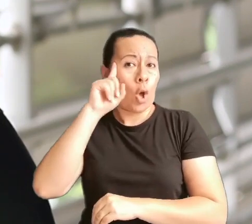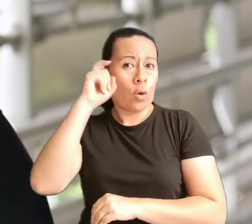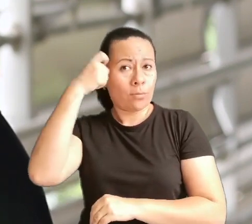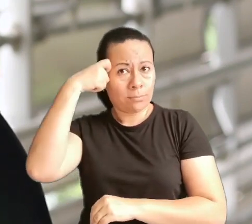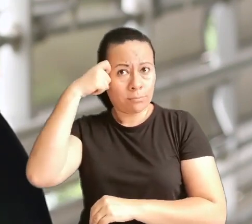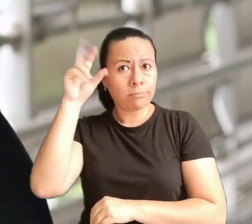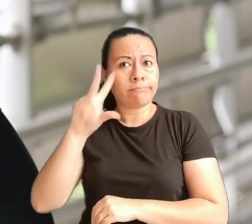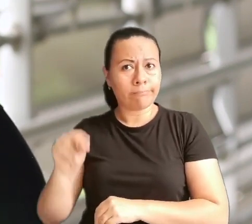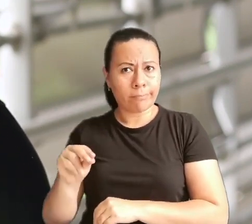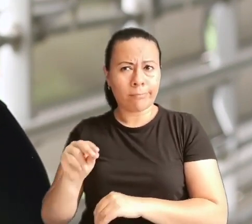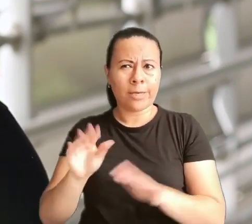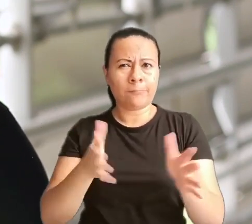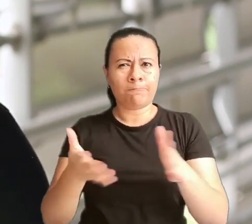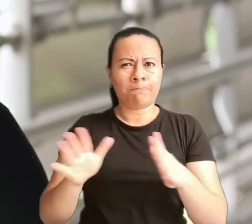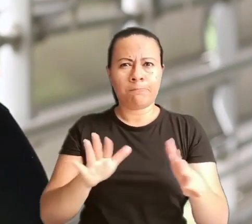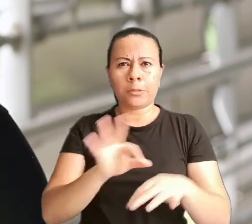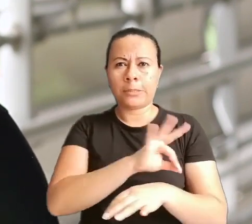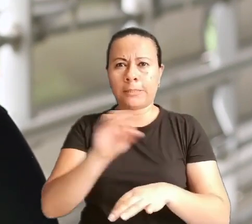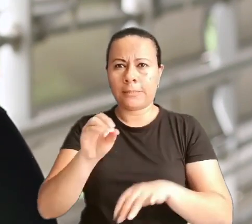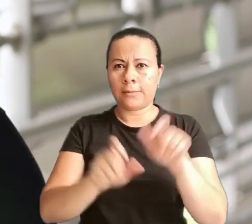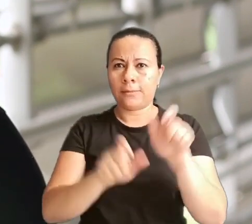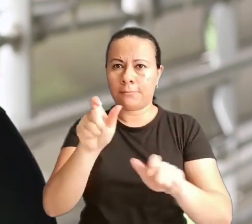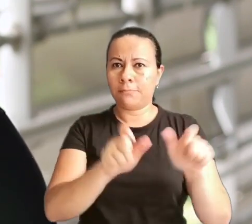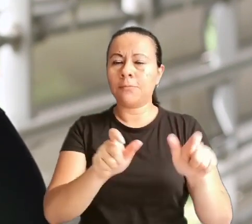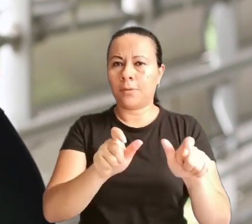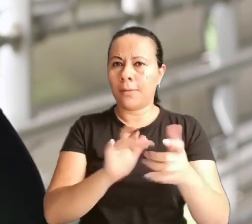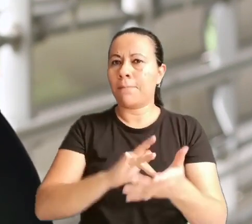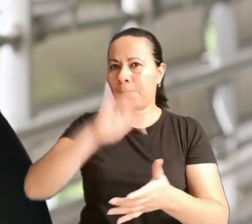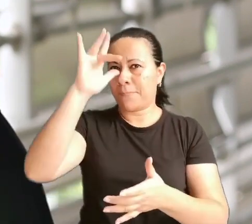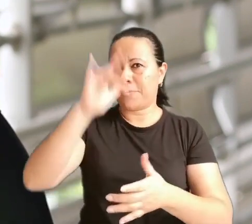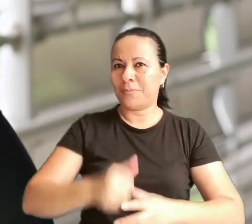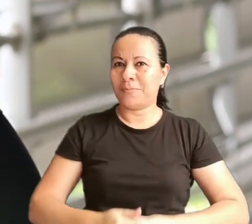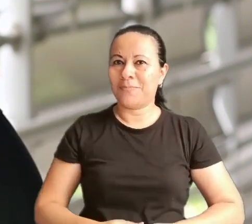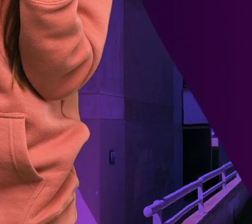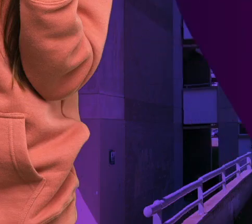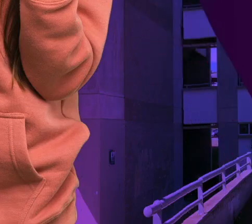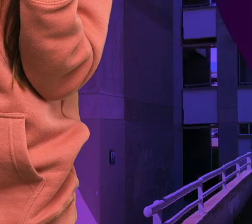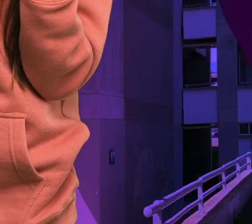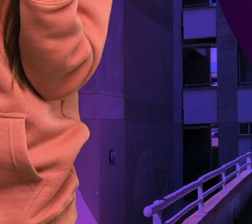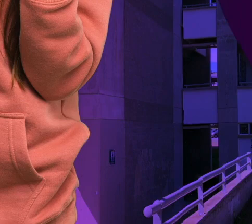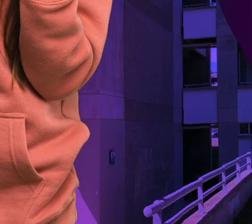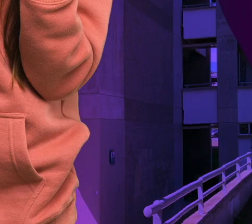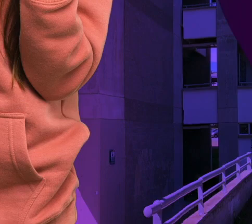participaron alrededor de 300 personas en cada uno de los procesos